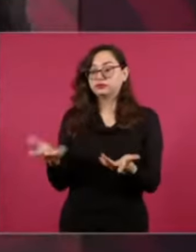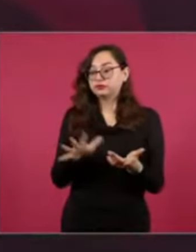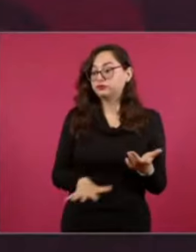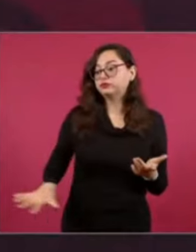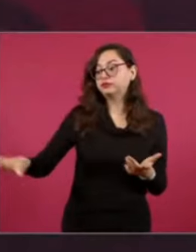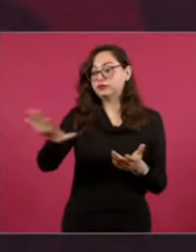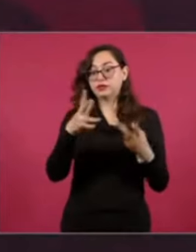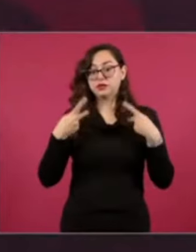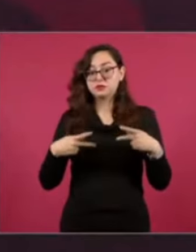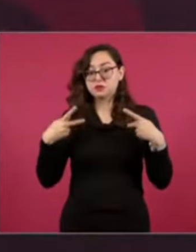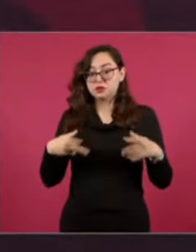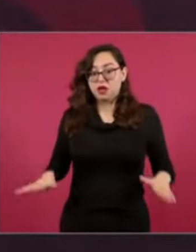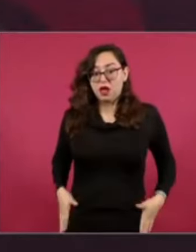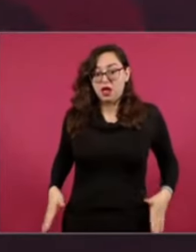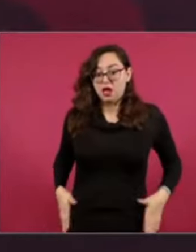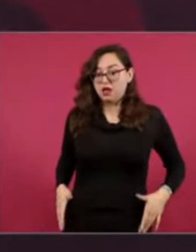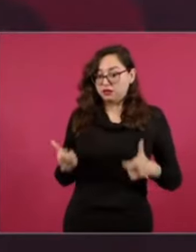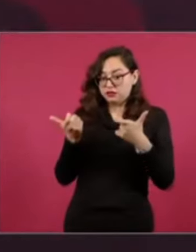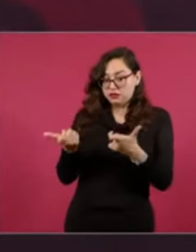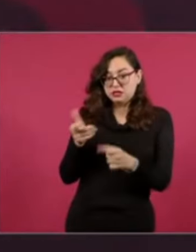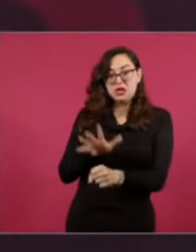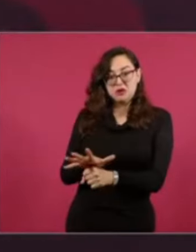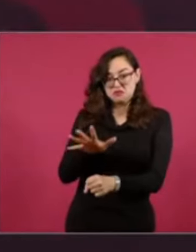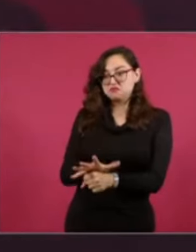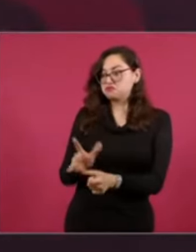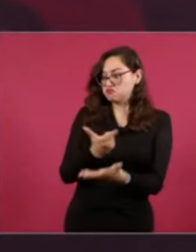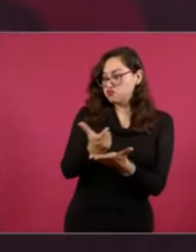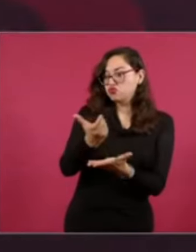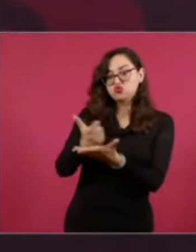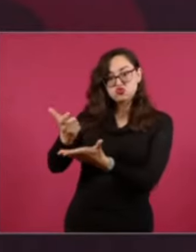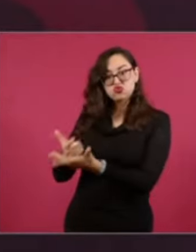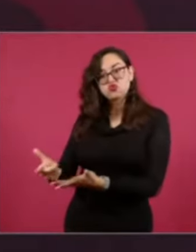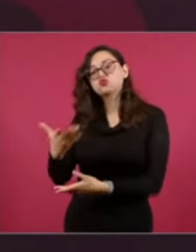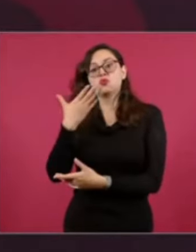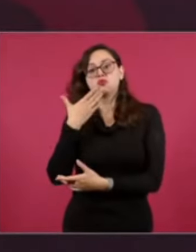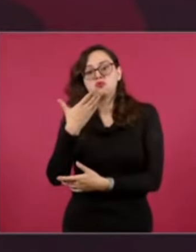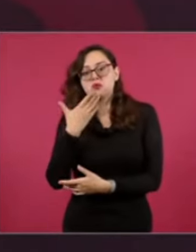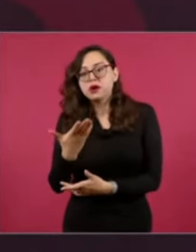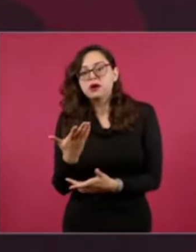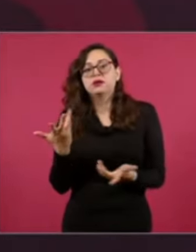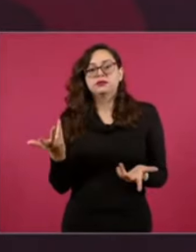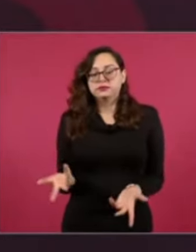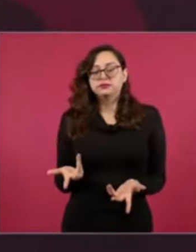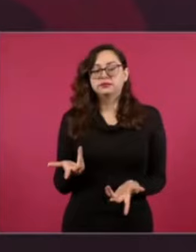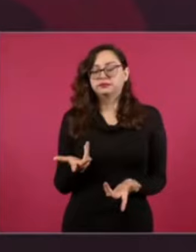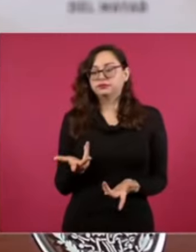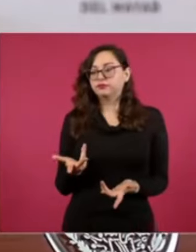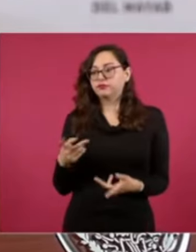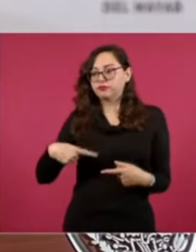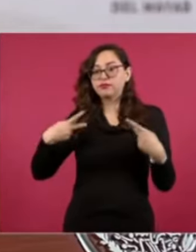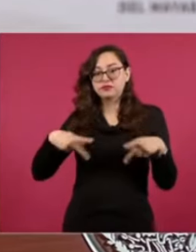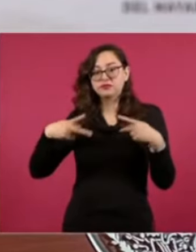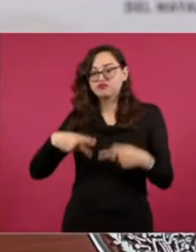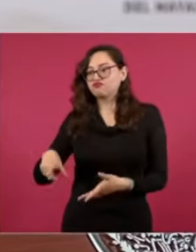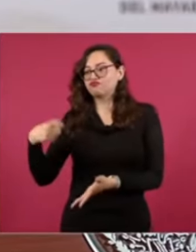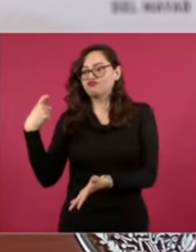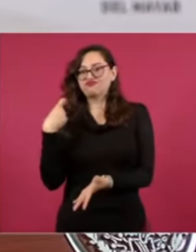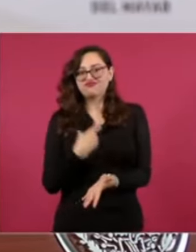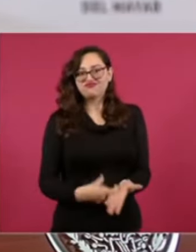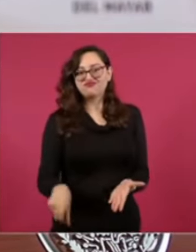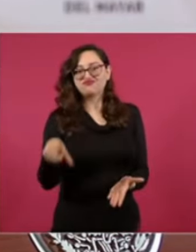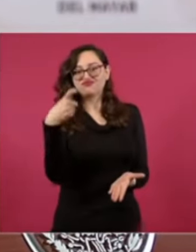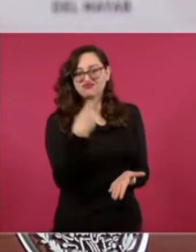abajo. Hacia arriba. Que haya buenos salarios. Que la gente tenga. Para comprar. Sus necesidades.